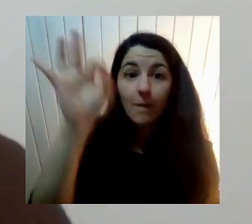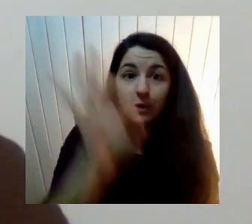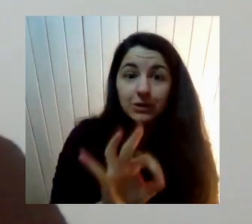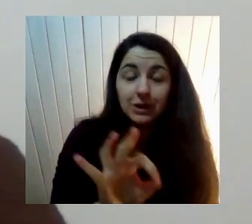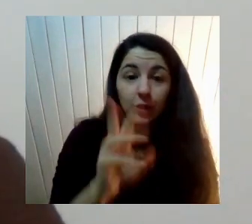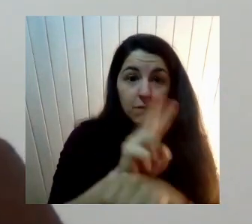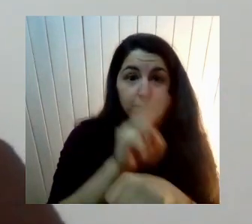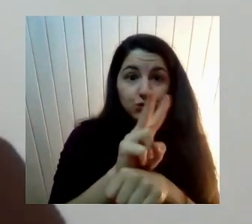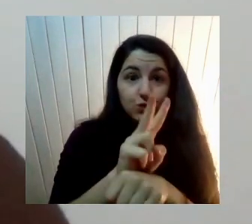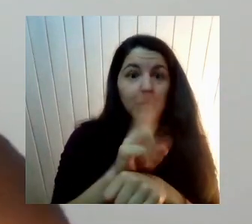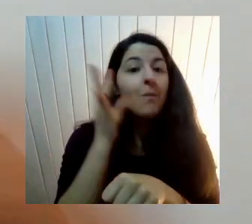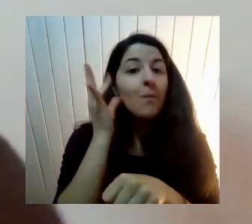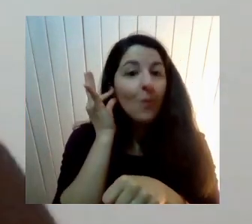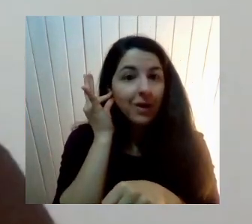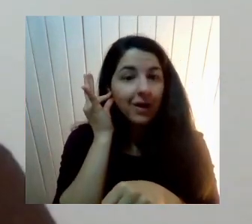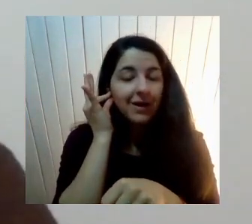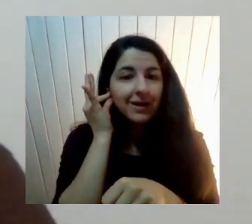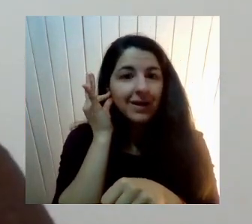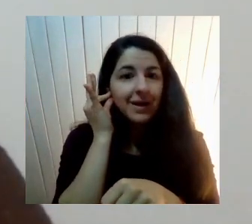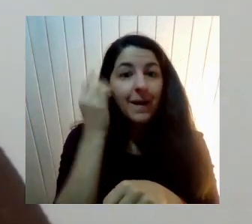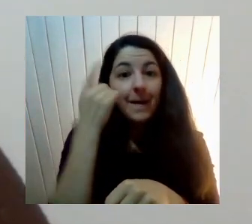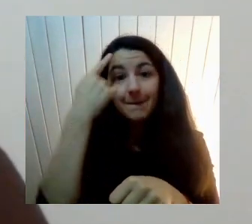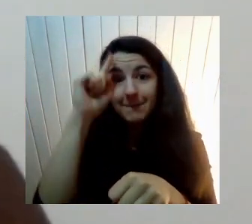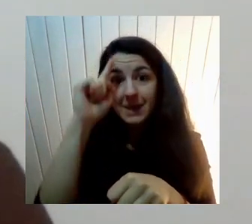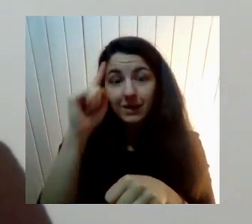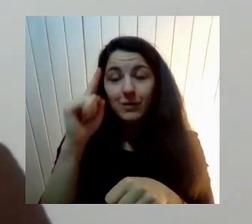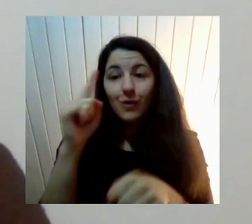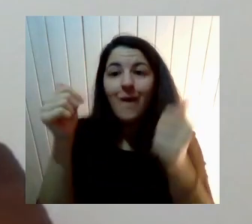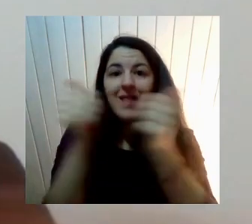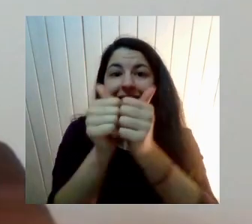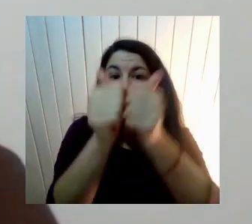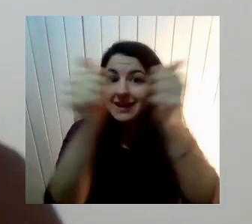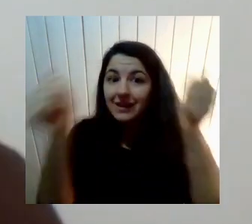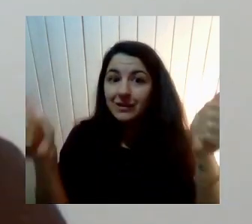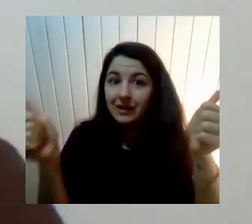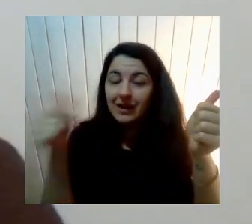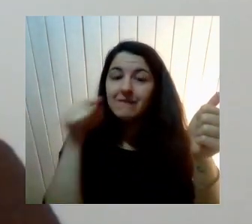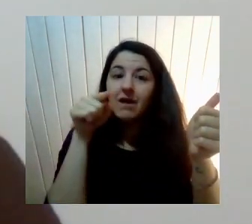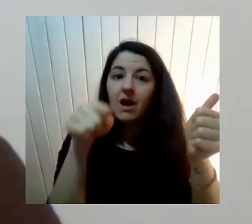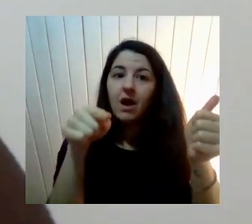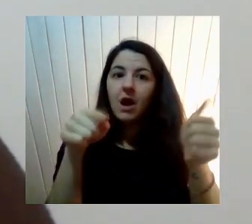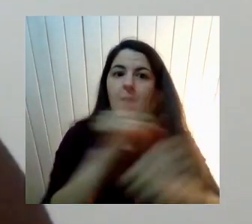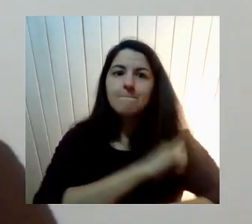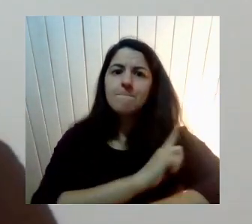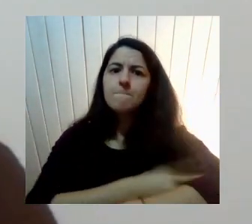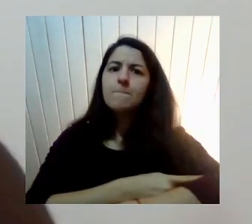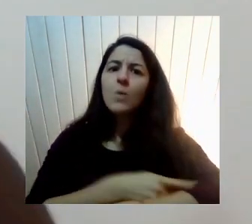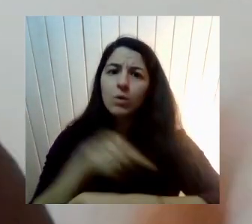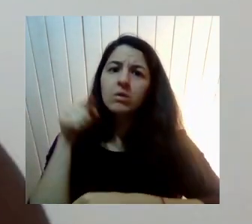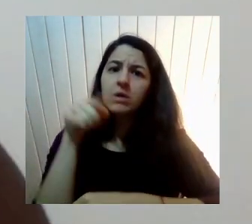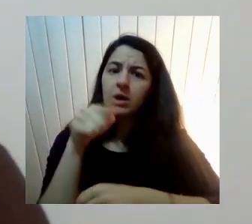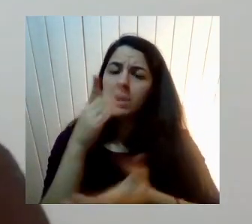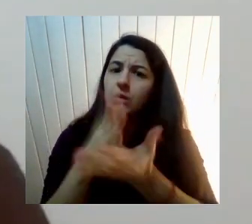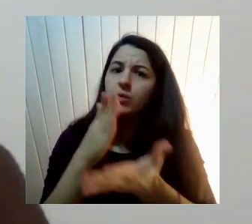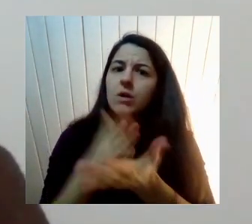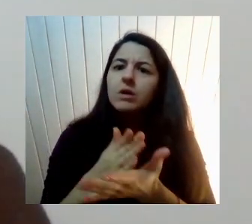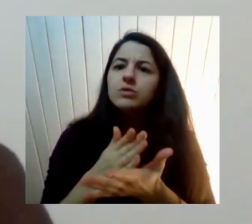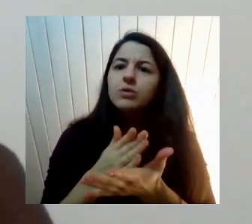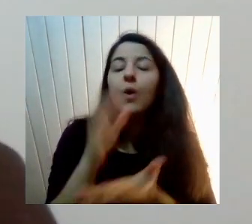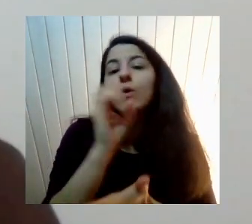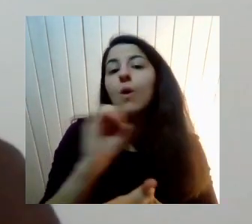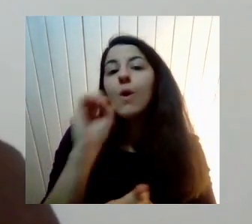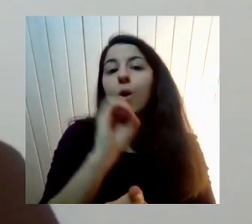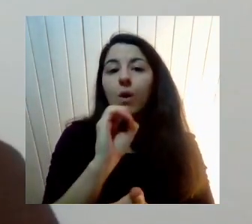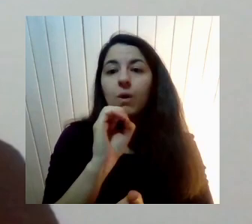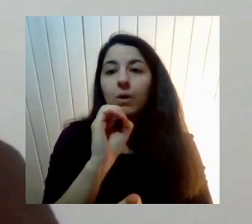embargo Desde las direcciones De los colegios Desde los puestos De poder Que hay en educación O incluso Desde el mismo